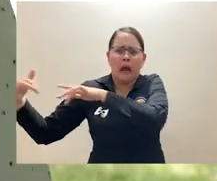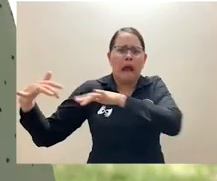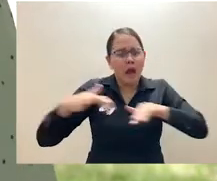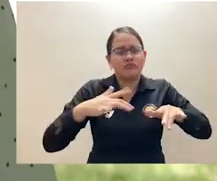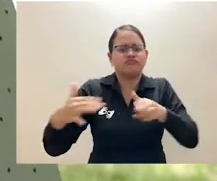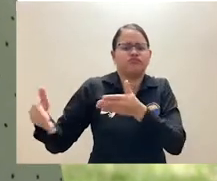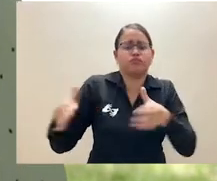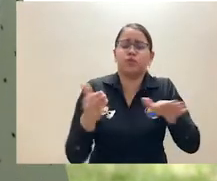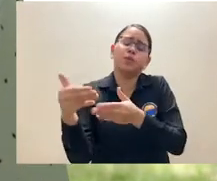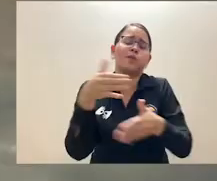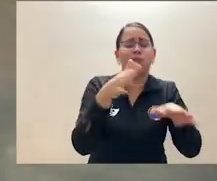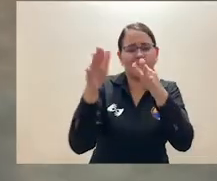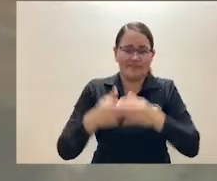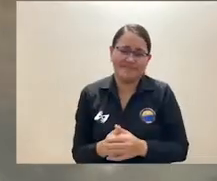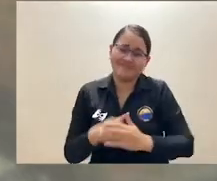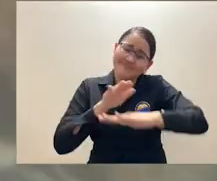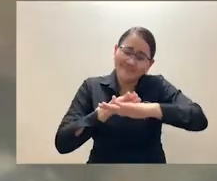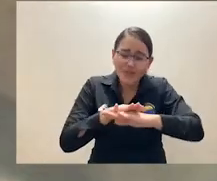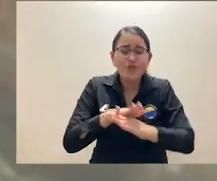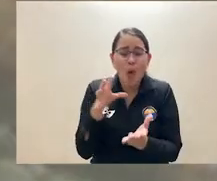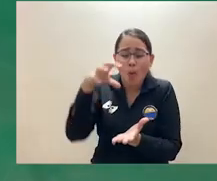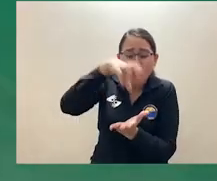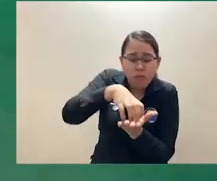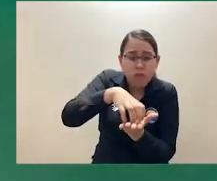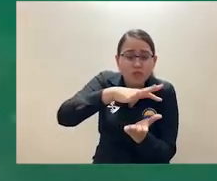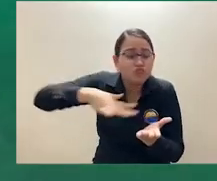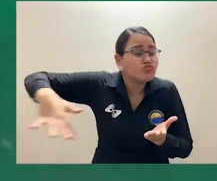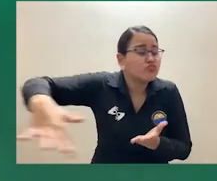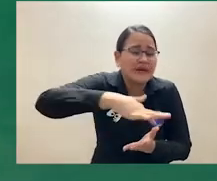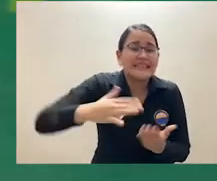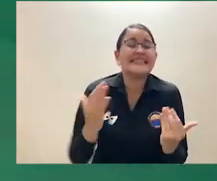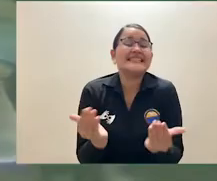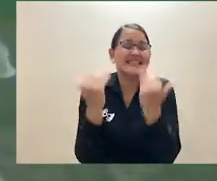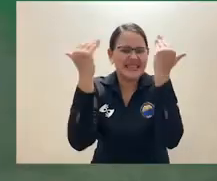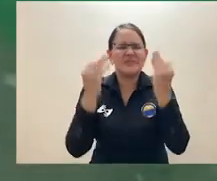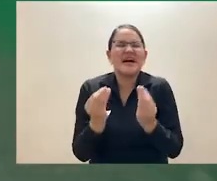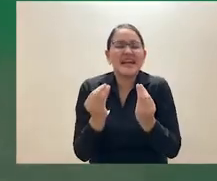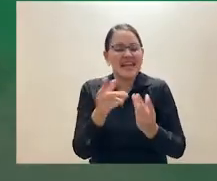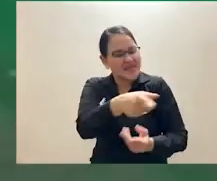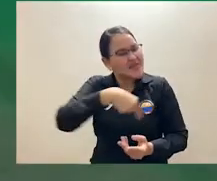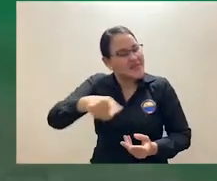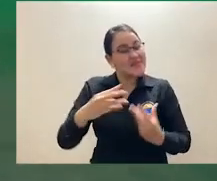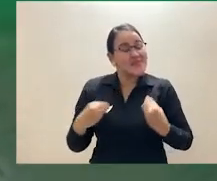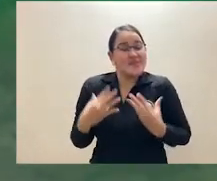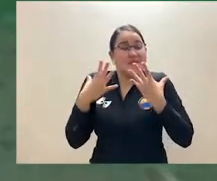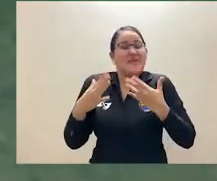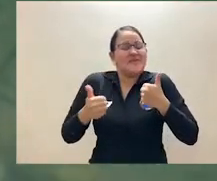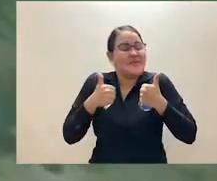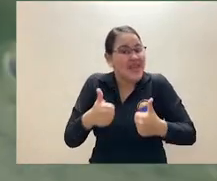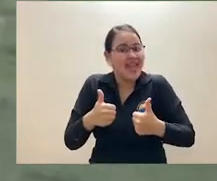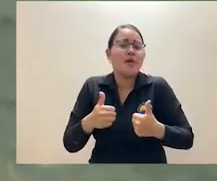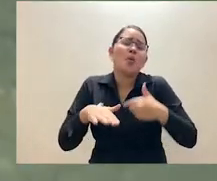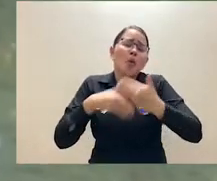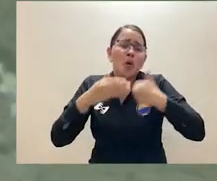y la oportunidad de que inicie en vida, sino que después exporta hacia el ambiente ese tipo de peces